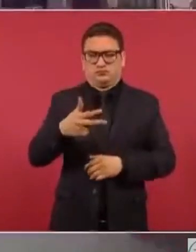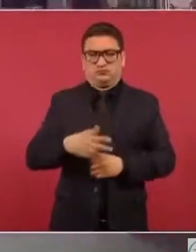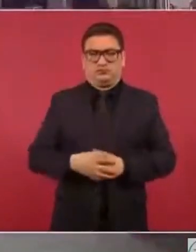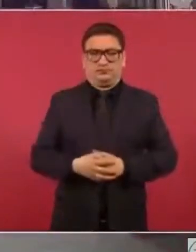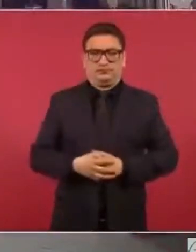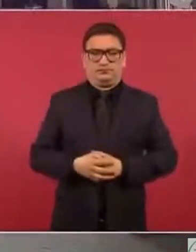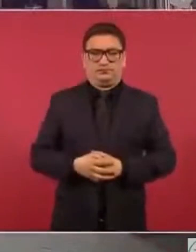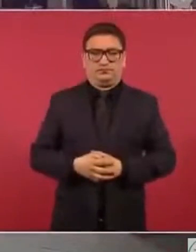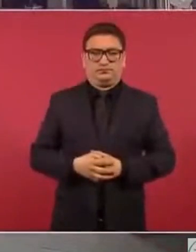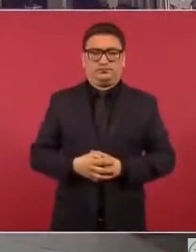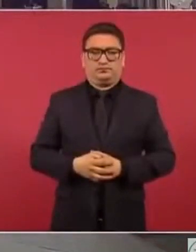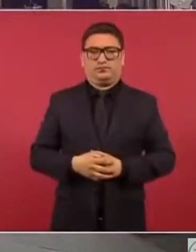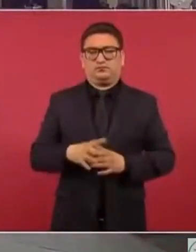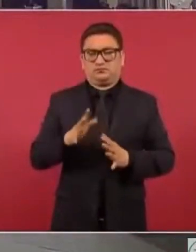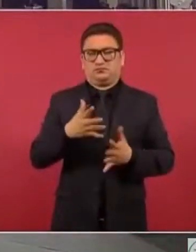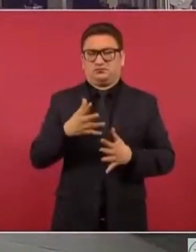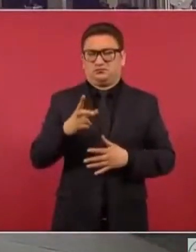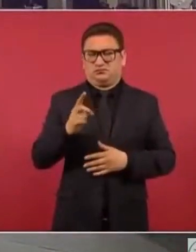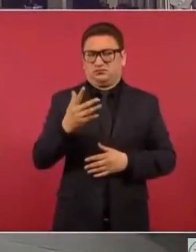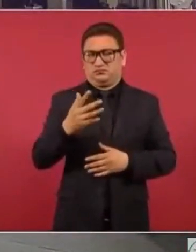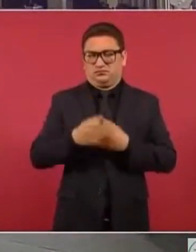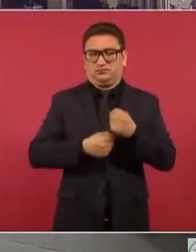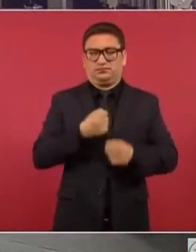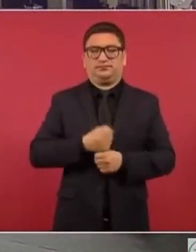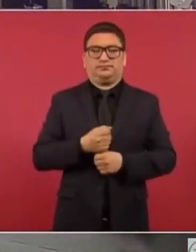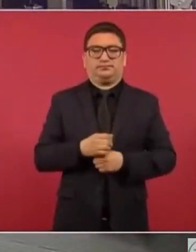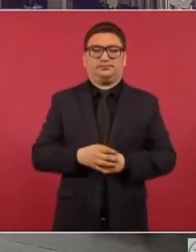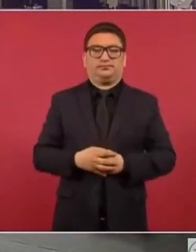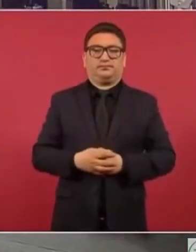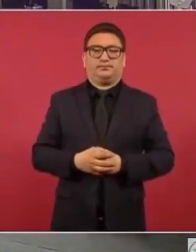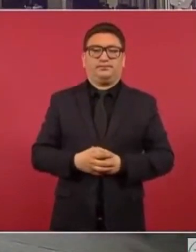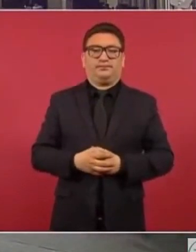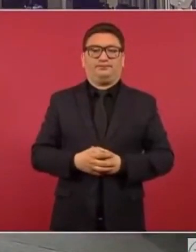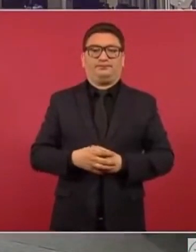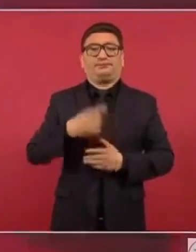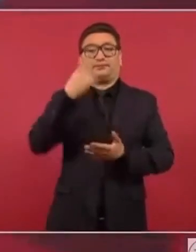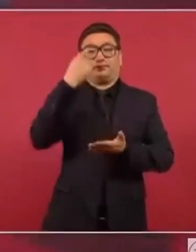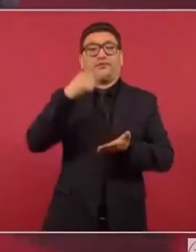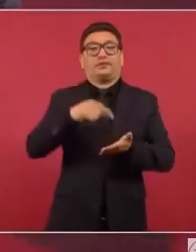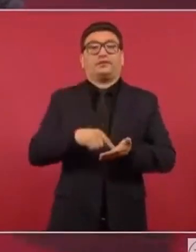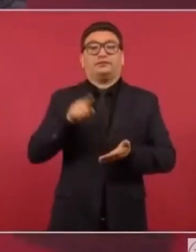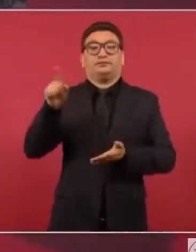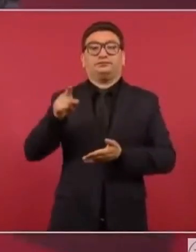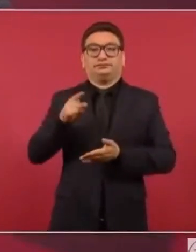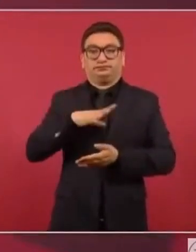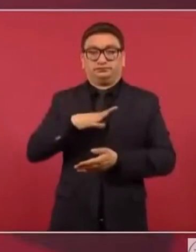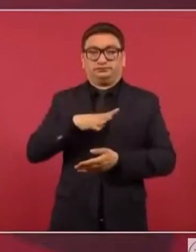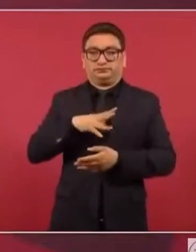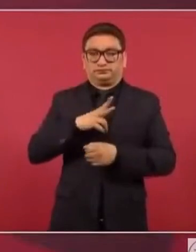Sí tiene como 35 años. ¿Y qué creen que hizo? La grabó.